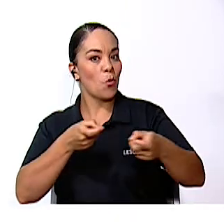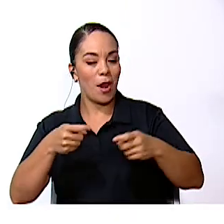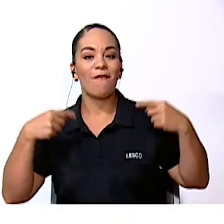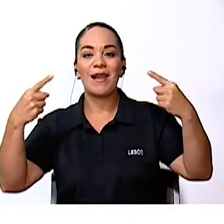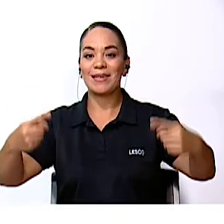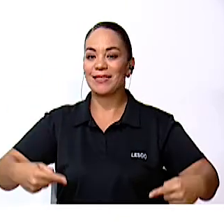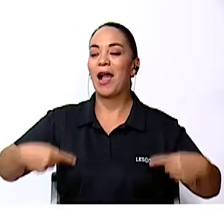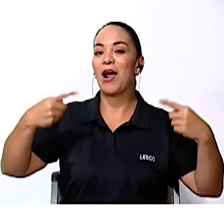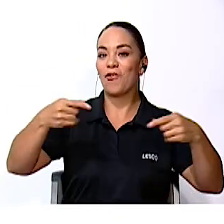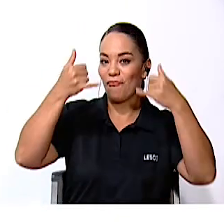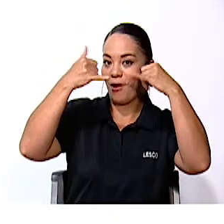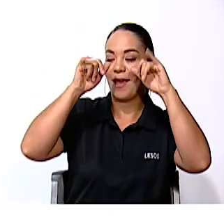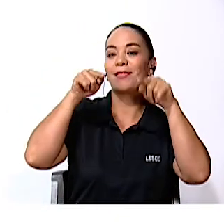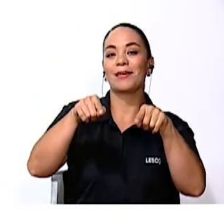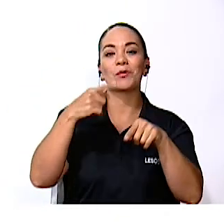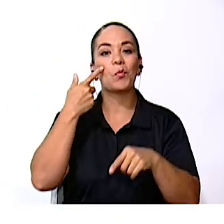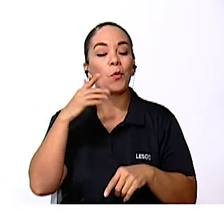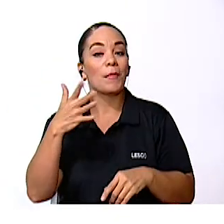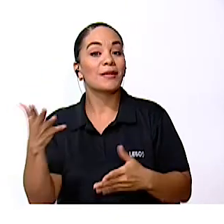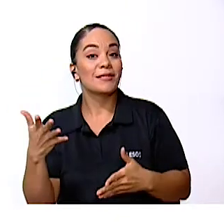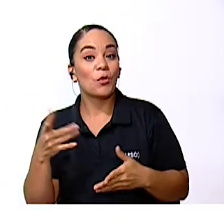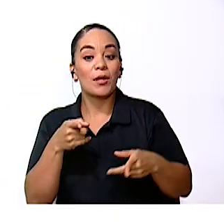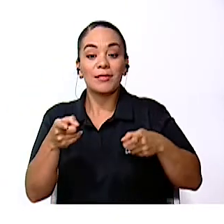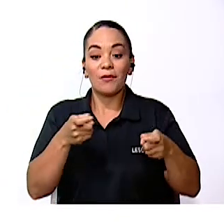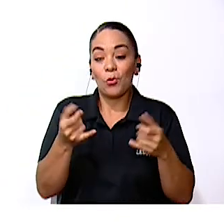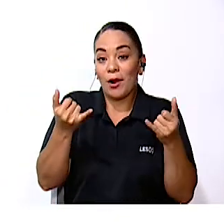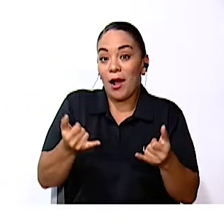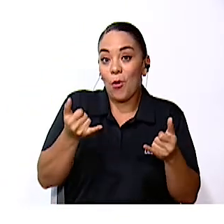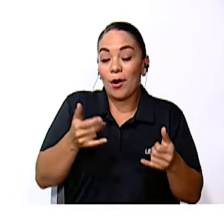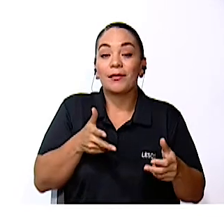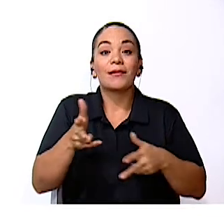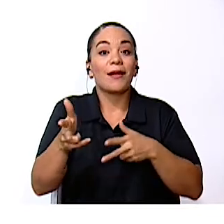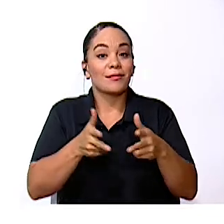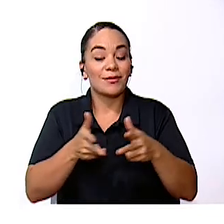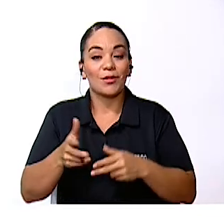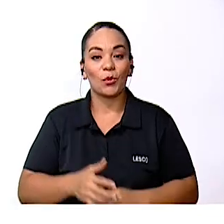Y son muy similares A las que regulan el tránsito De vehículos